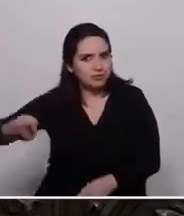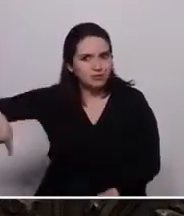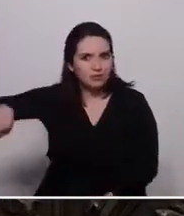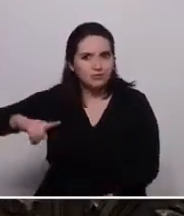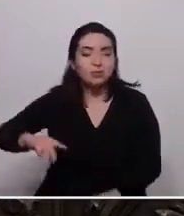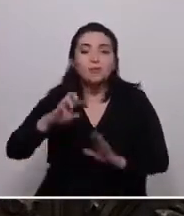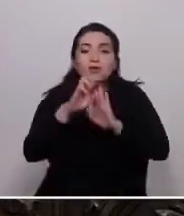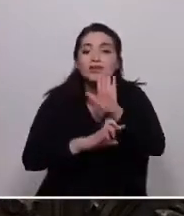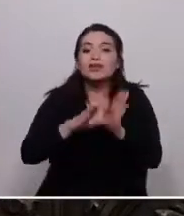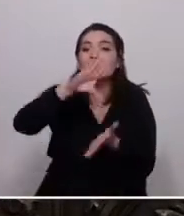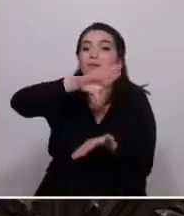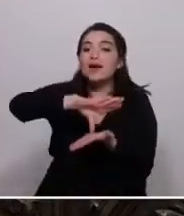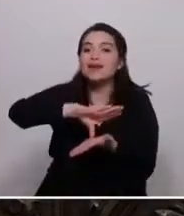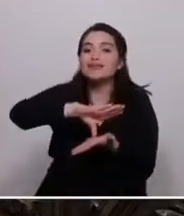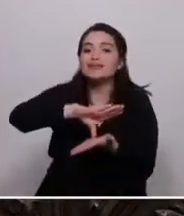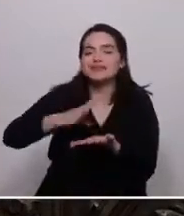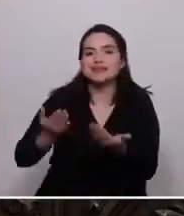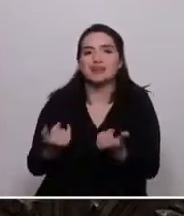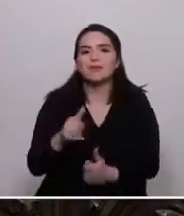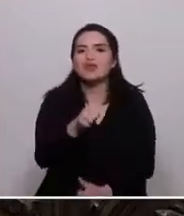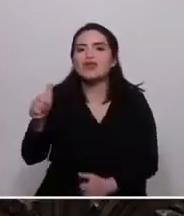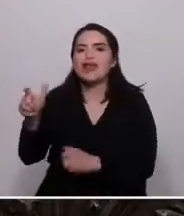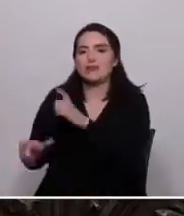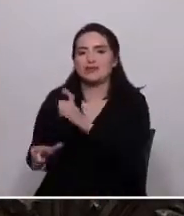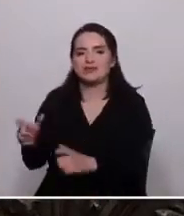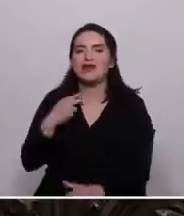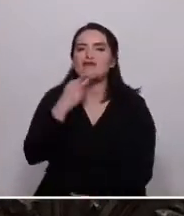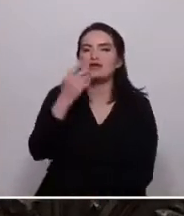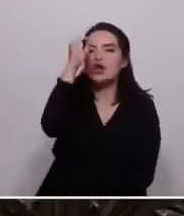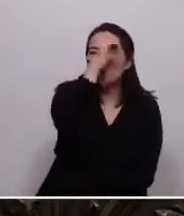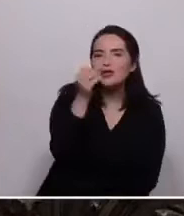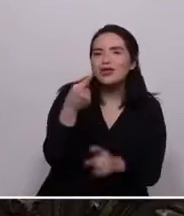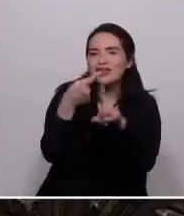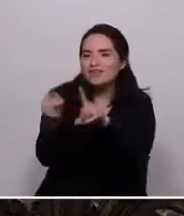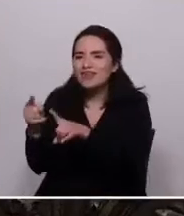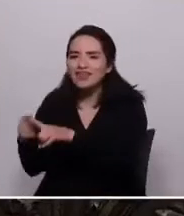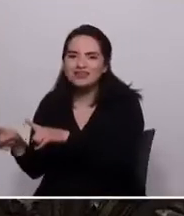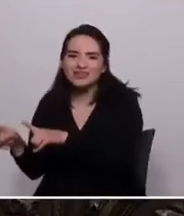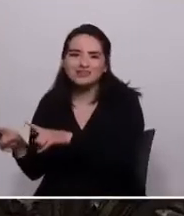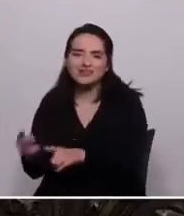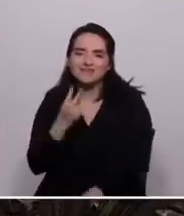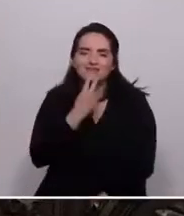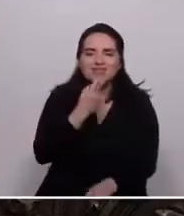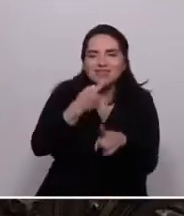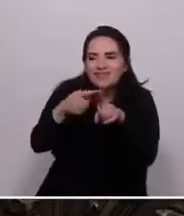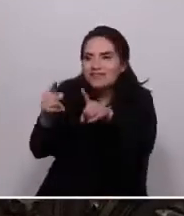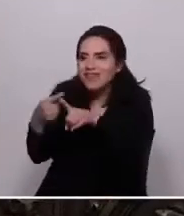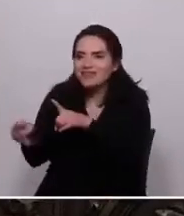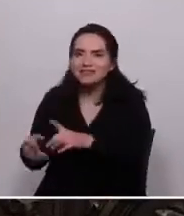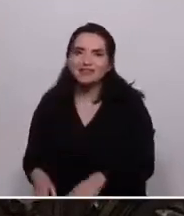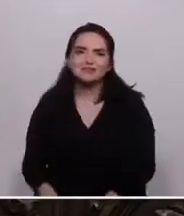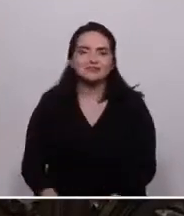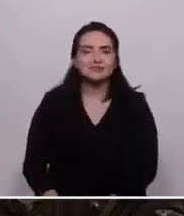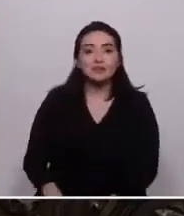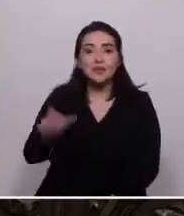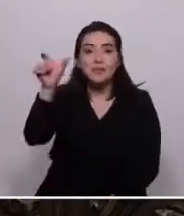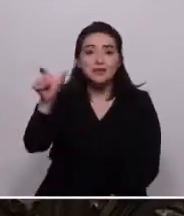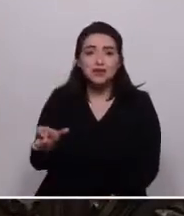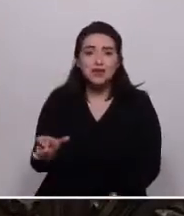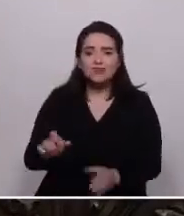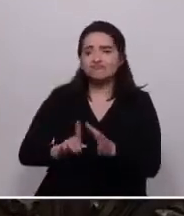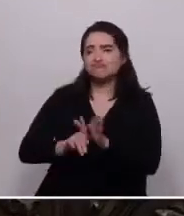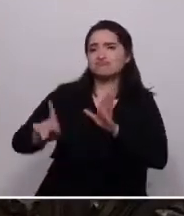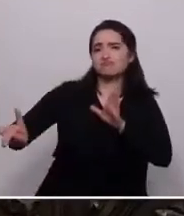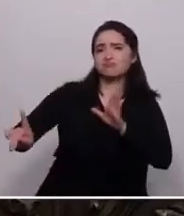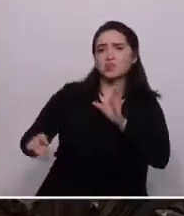de país requiere de todas las voces, todas las miradas, todas las vivencias. Nadie puede quedarse fuera de